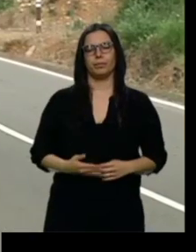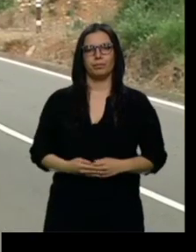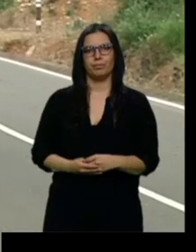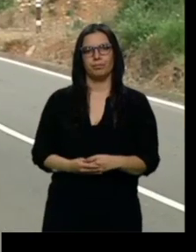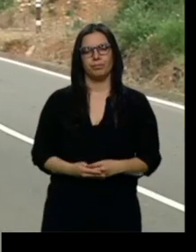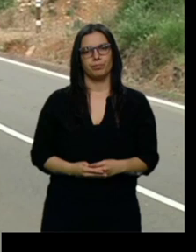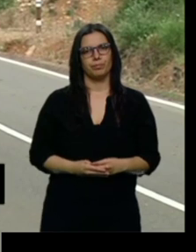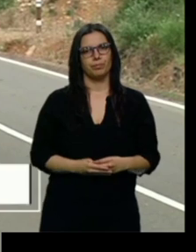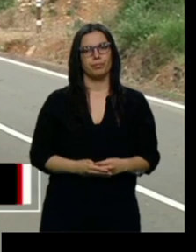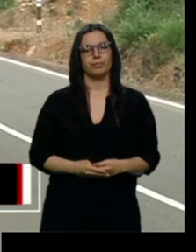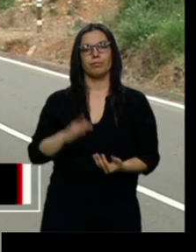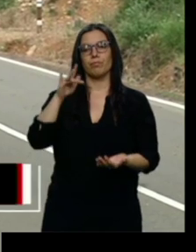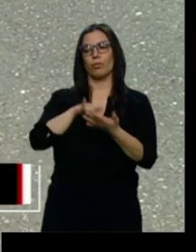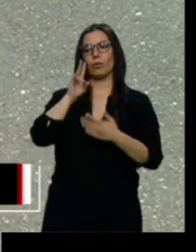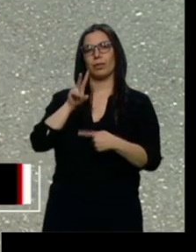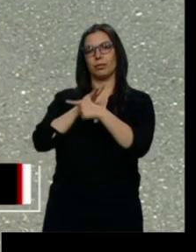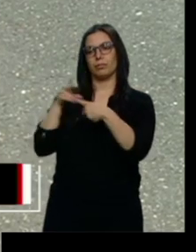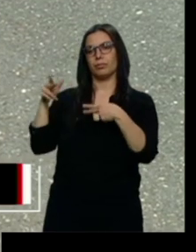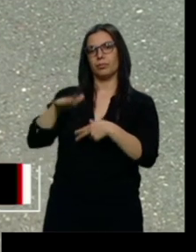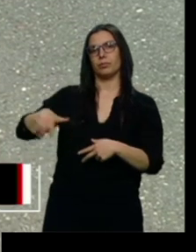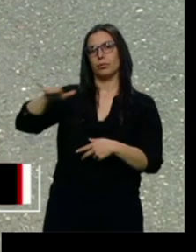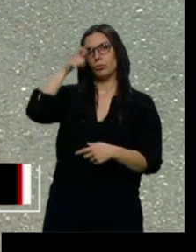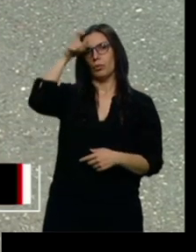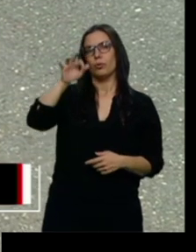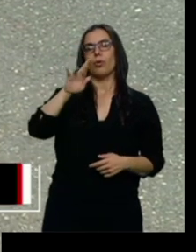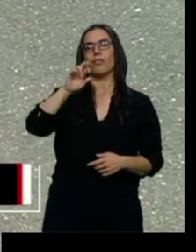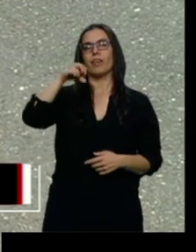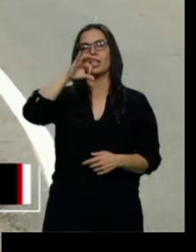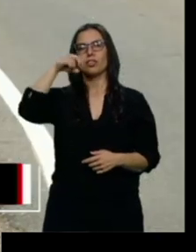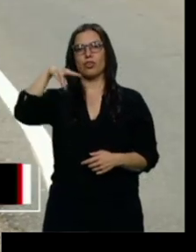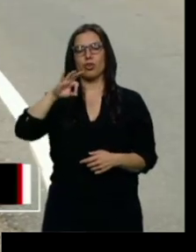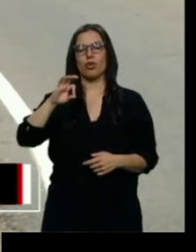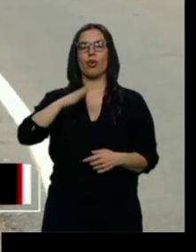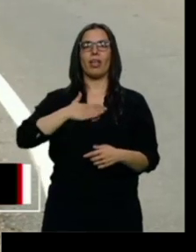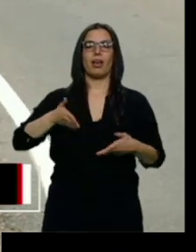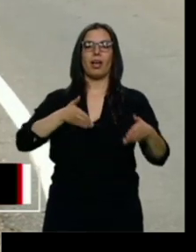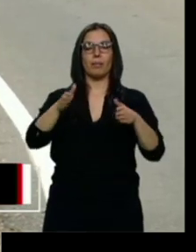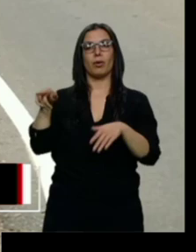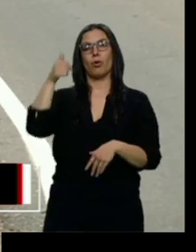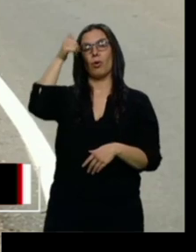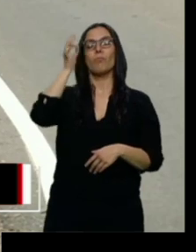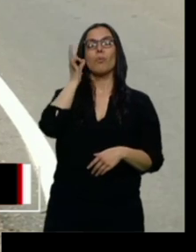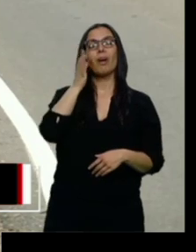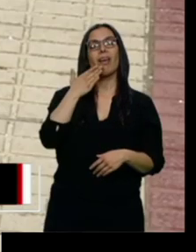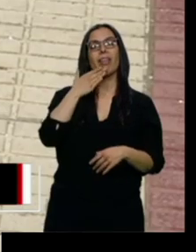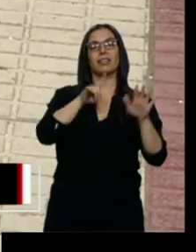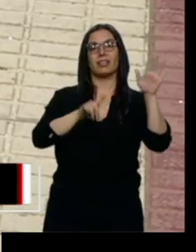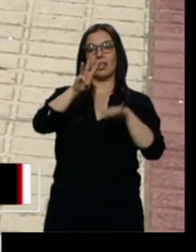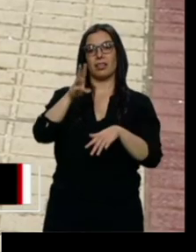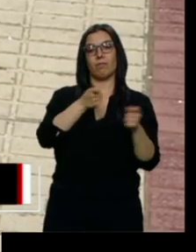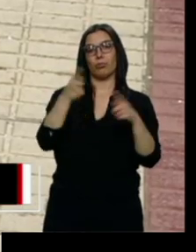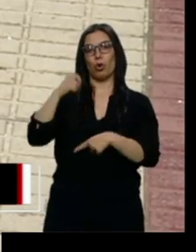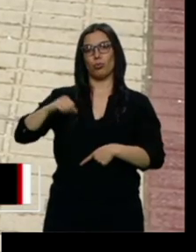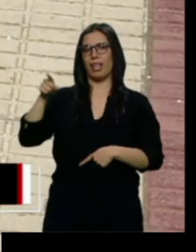Ha ocurrido en este tramo de Fresno del Camino. La mujer de 63 años fallecía en el hospital y la compañera con la que viajaba está